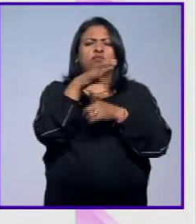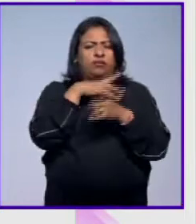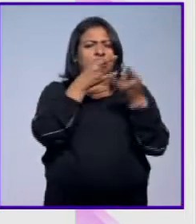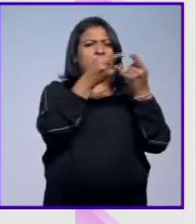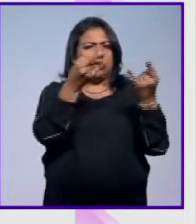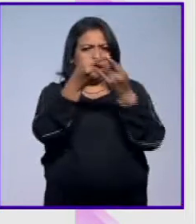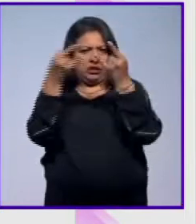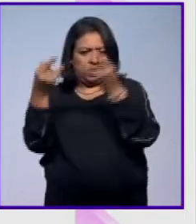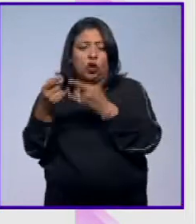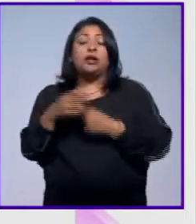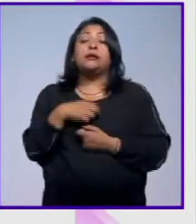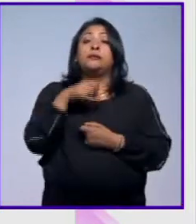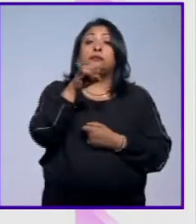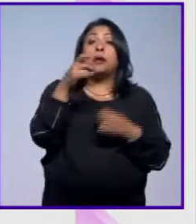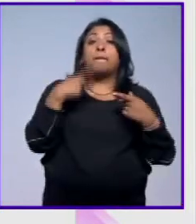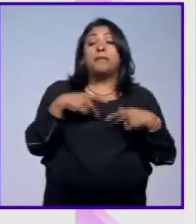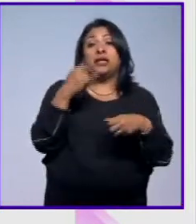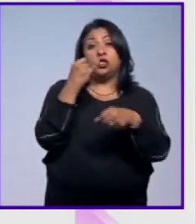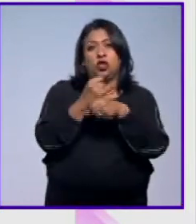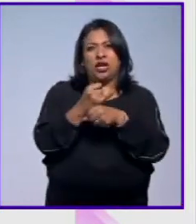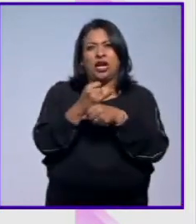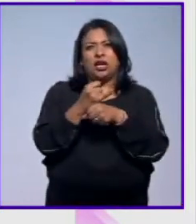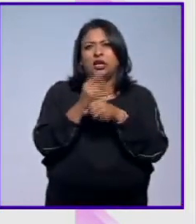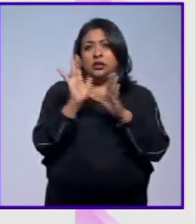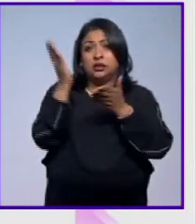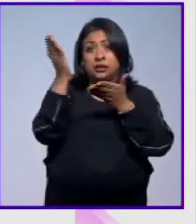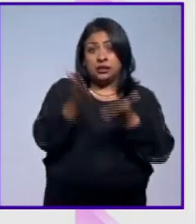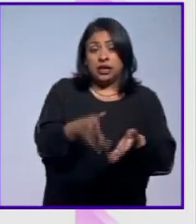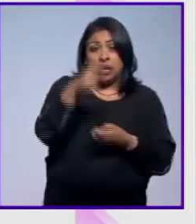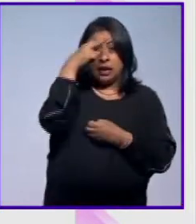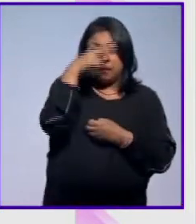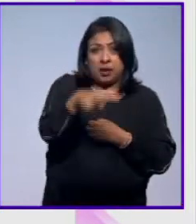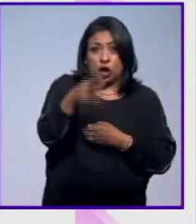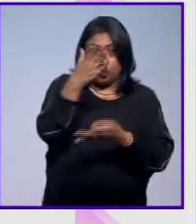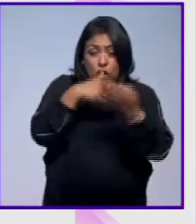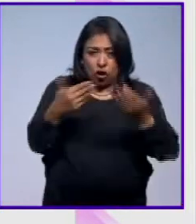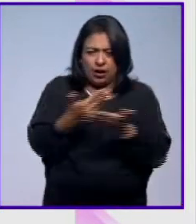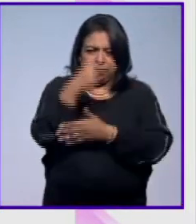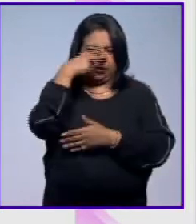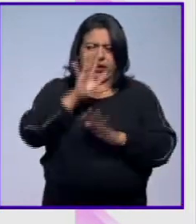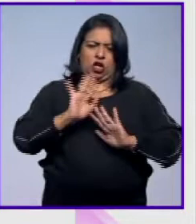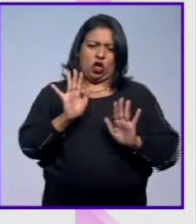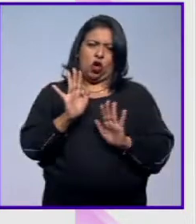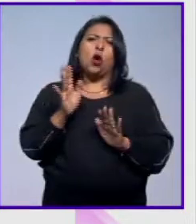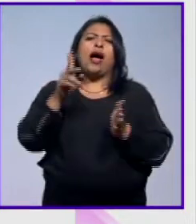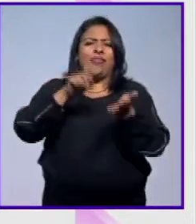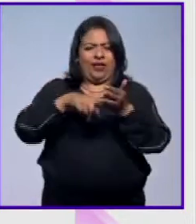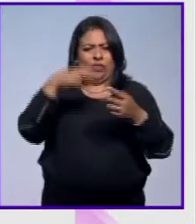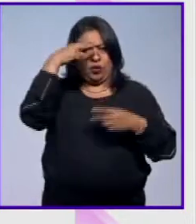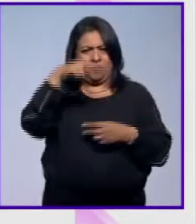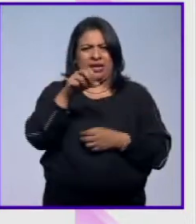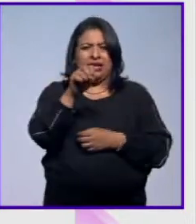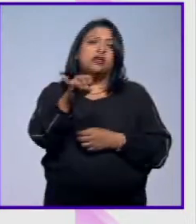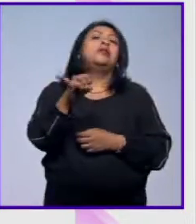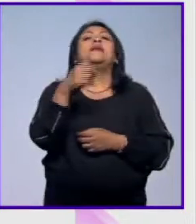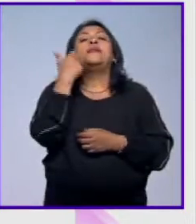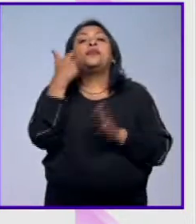Sí, los personajes llegan a México pero no todos son mexicanos y parte de lo que queríamos ver es cómo